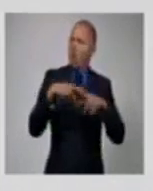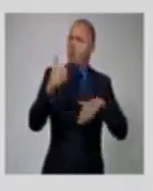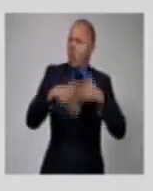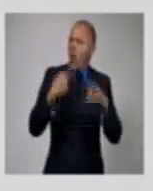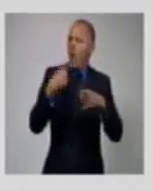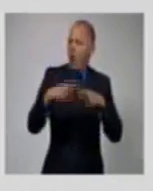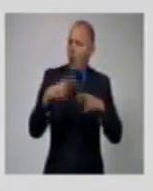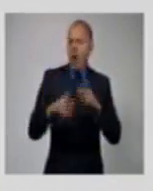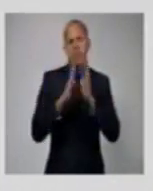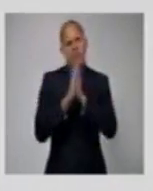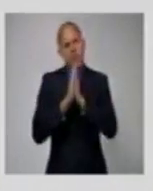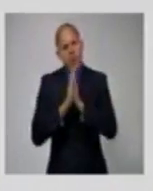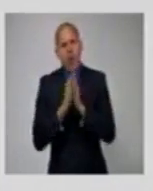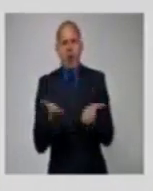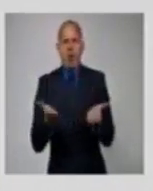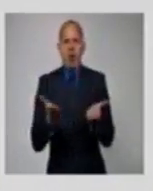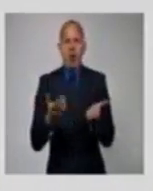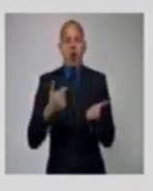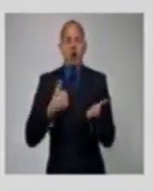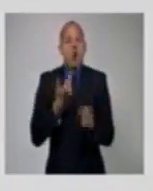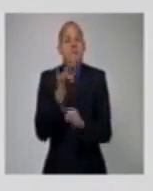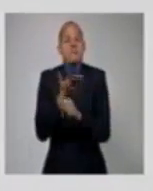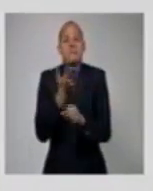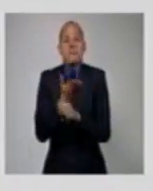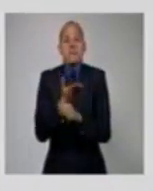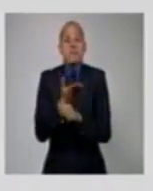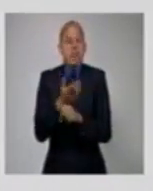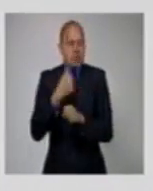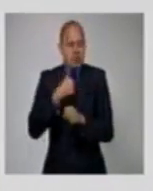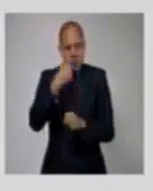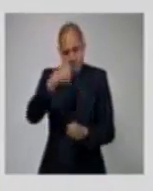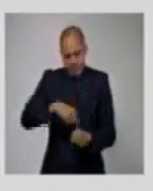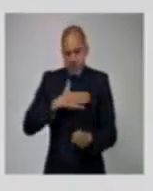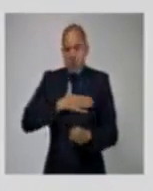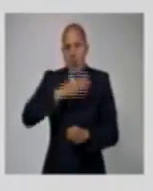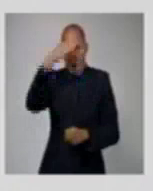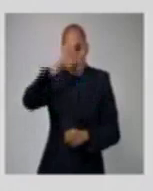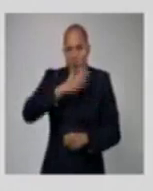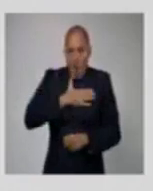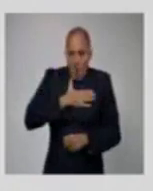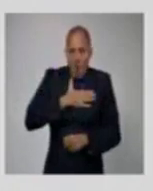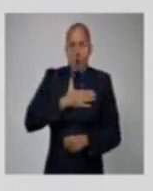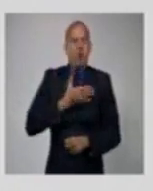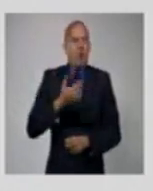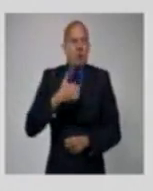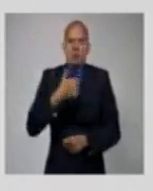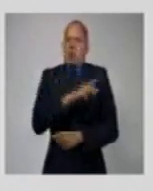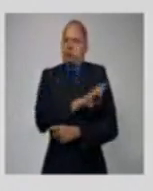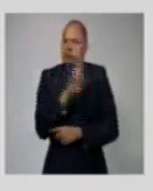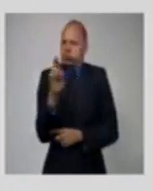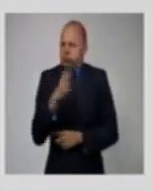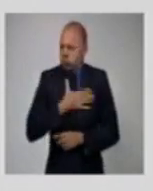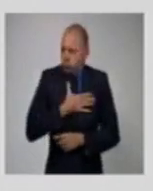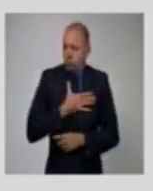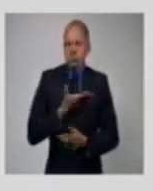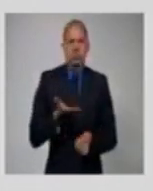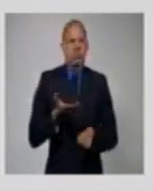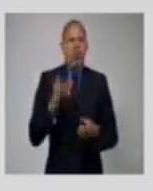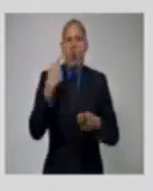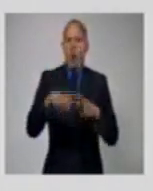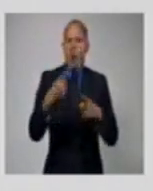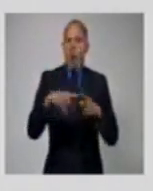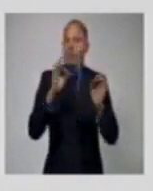colega, como gestor cultural, como artista y cubano digno, como compañero de ideología, de circunstancias históricas y de